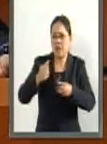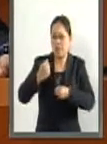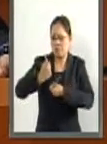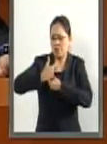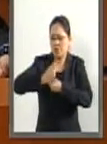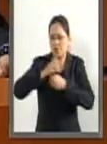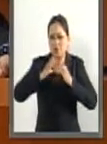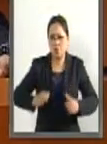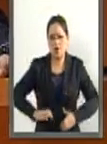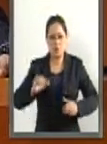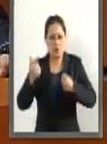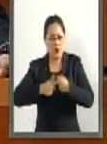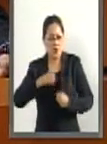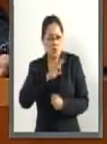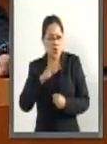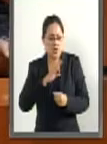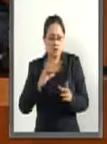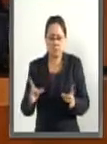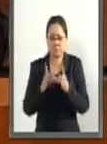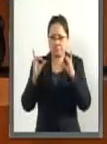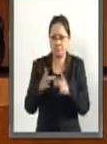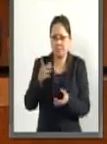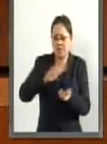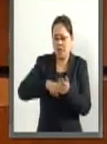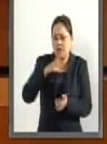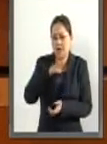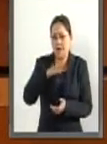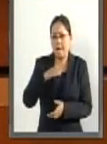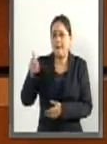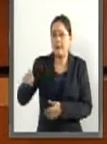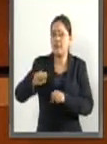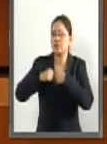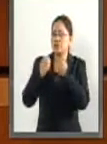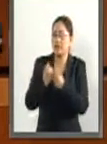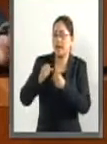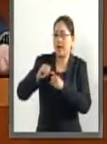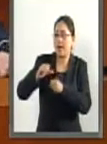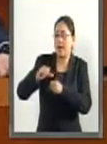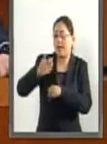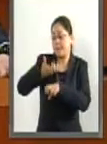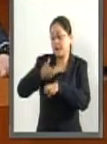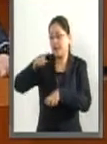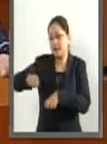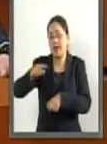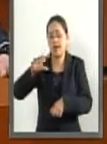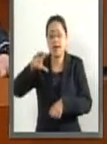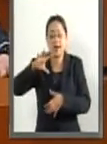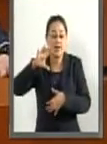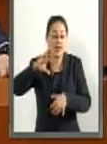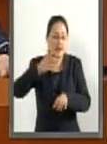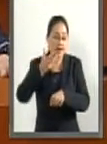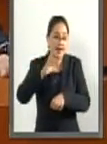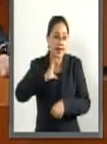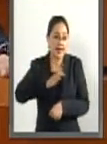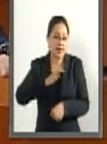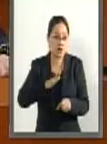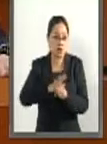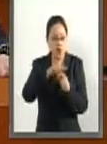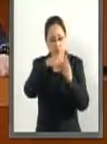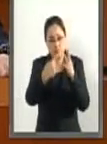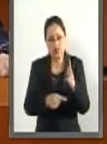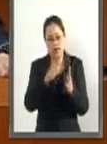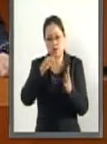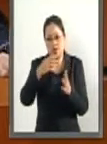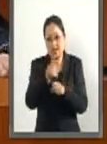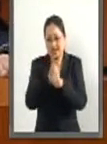parte del cuerpo. De acuerdo con la Sociedad Americana del Cáncer, los principales tipos de cáncer infantil son